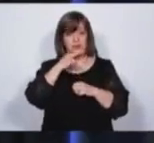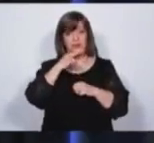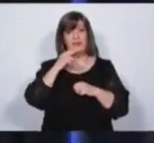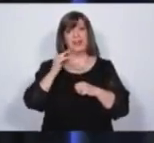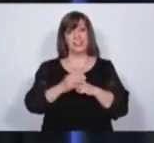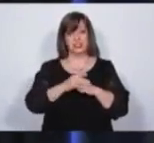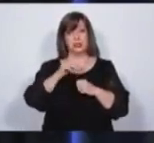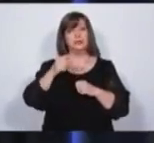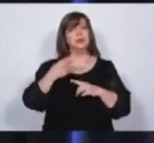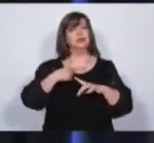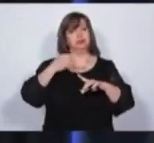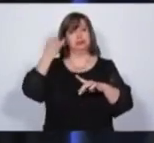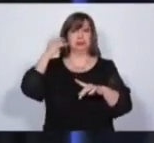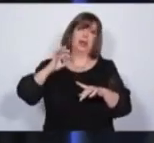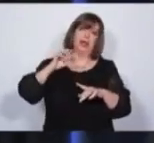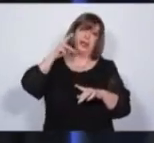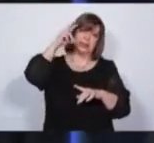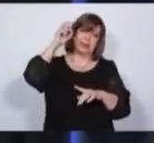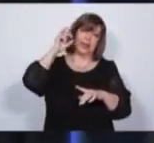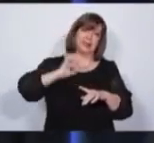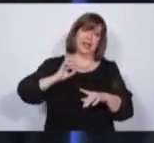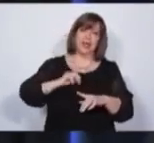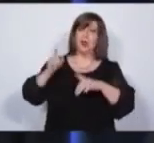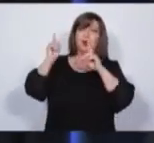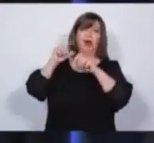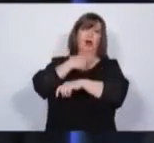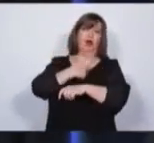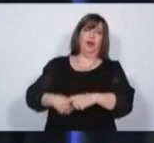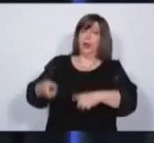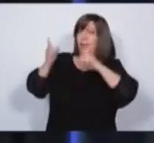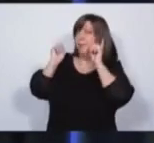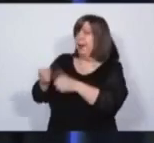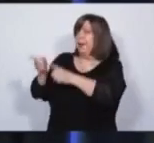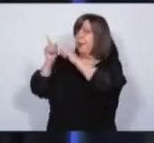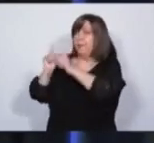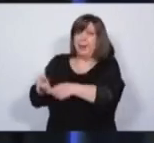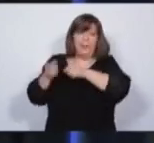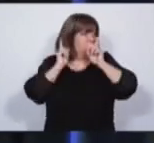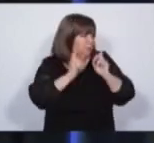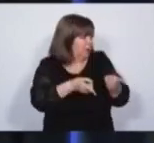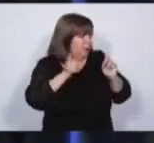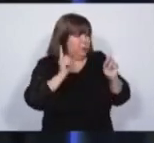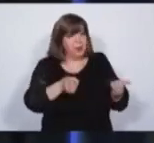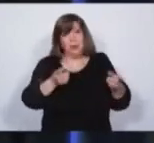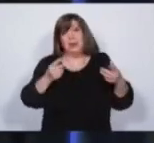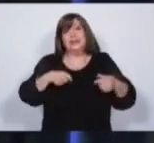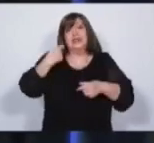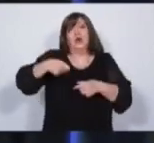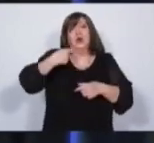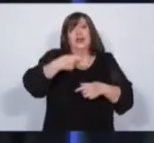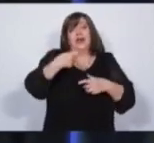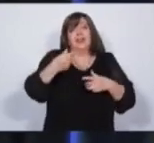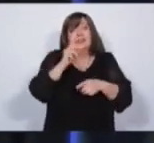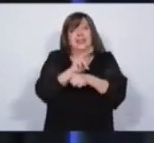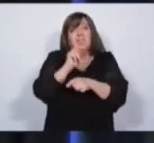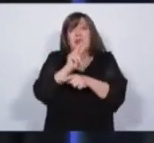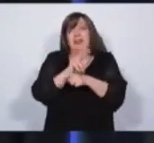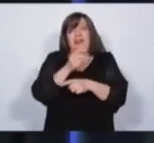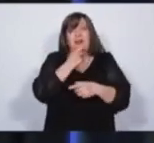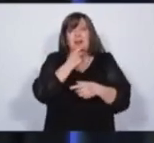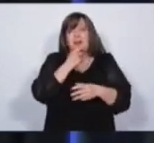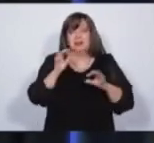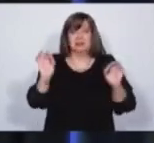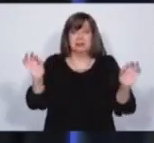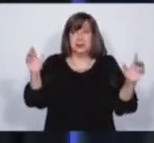Hace 30 años que no gobiernan los mismos. Hace 30 años que la seguridad en Mendoza se va perdiendo. ¿Cómo puede ser